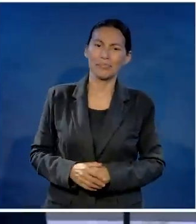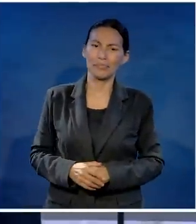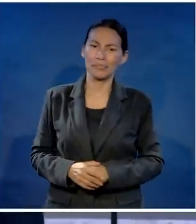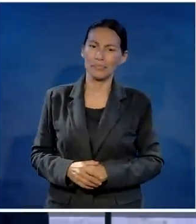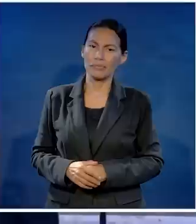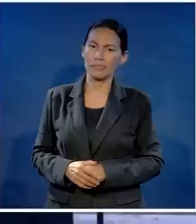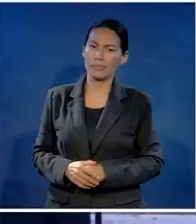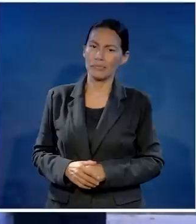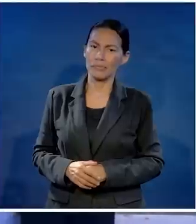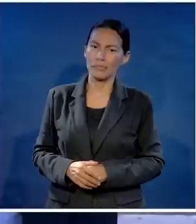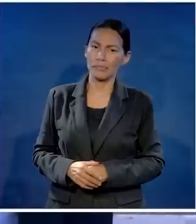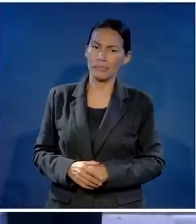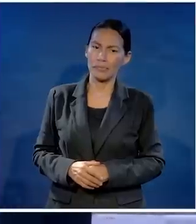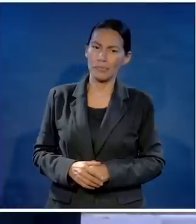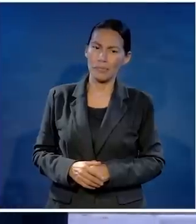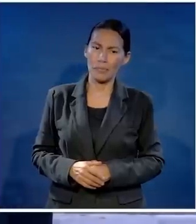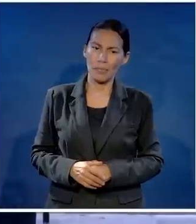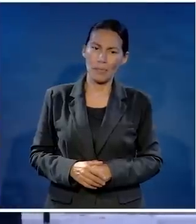si tú recibes de mí